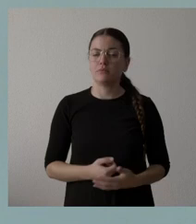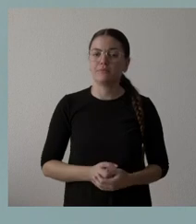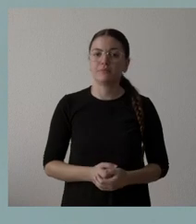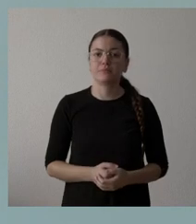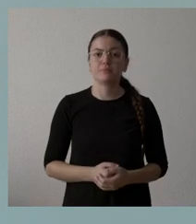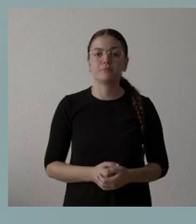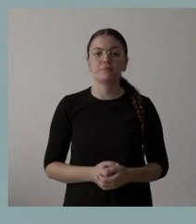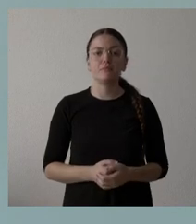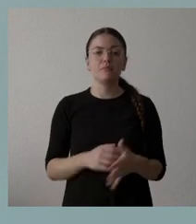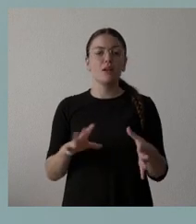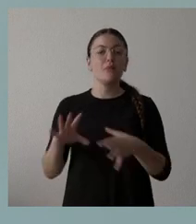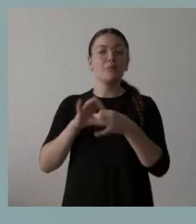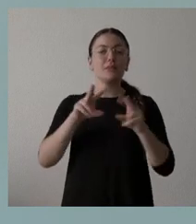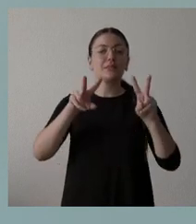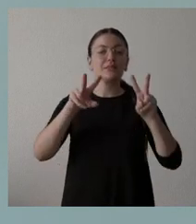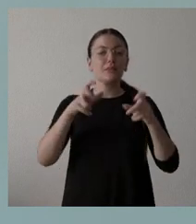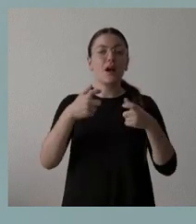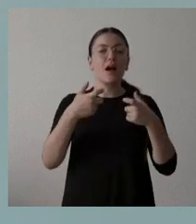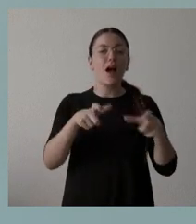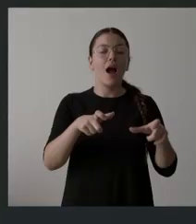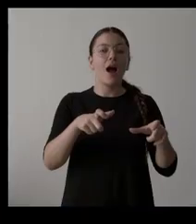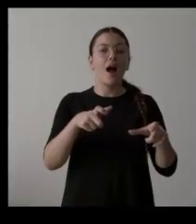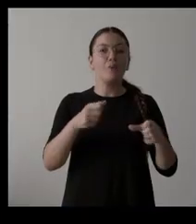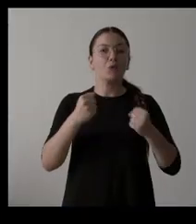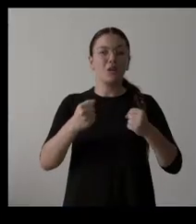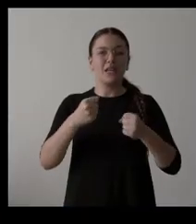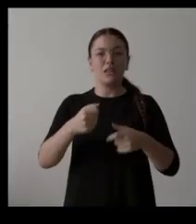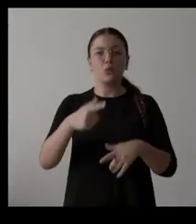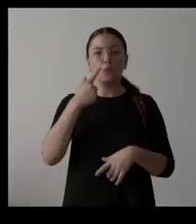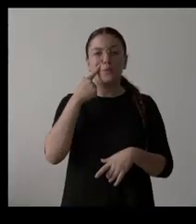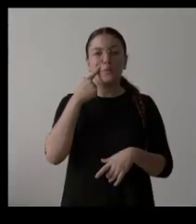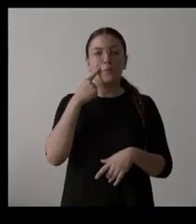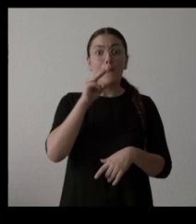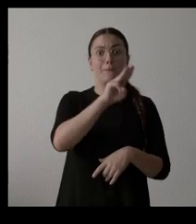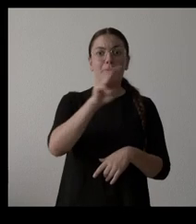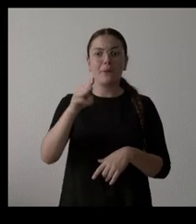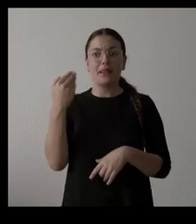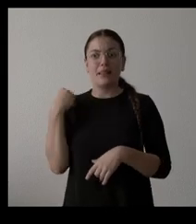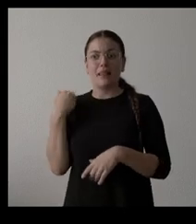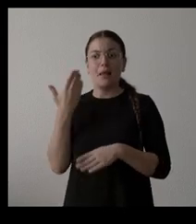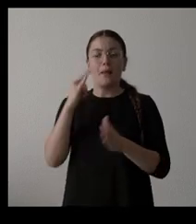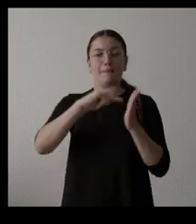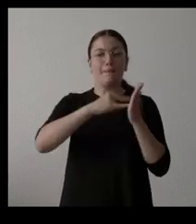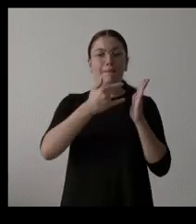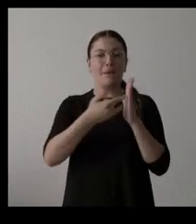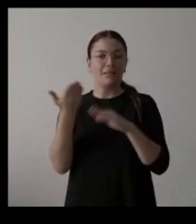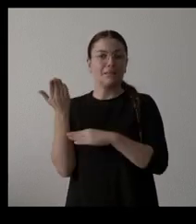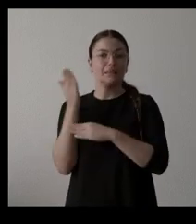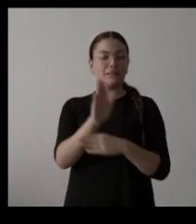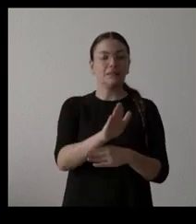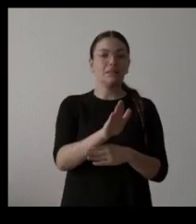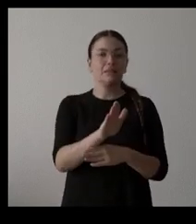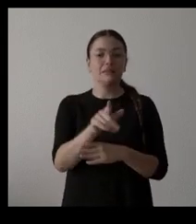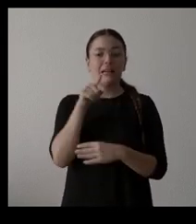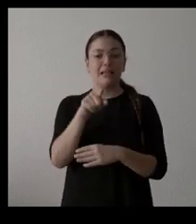Relacionado también con el ámbito energético, el Partido Popular ha presentado en los últimos días un plan en el que habla de